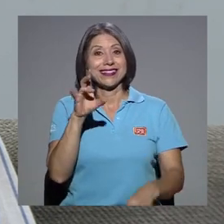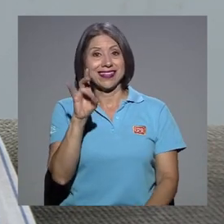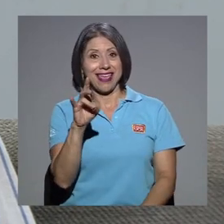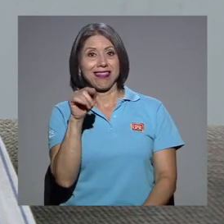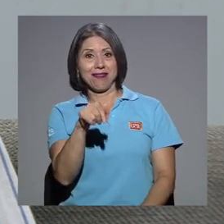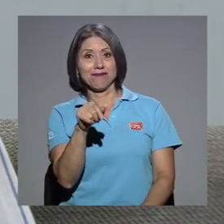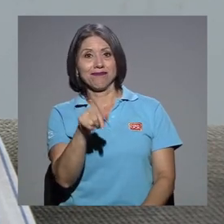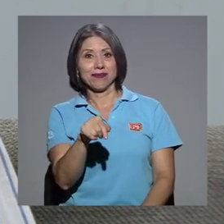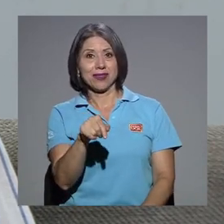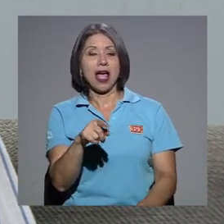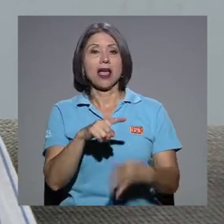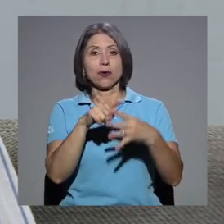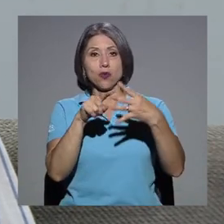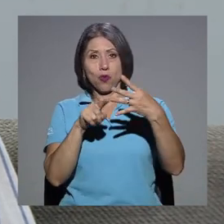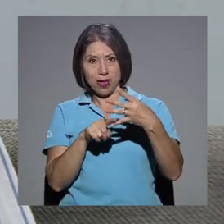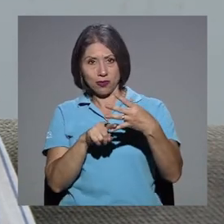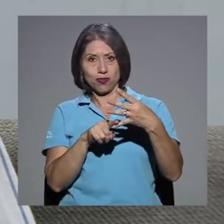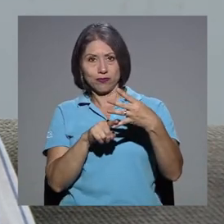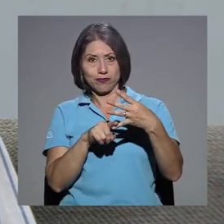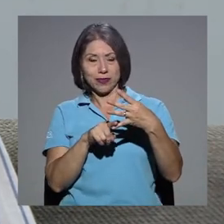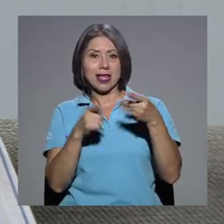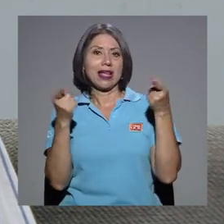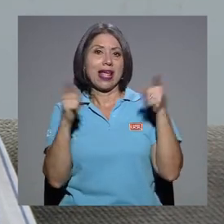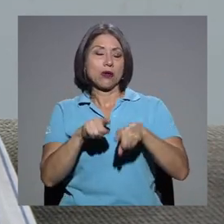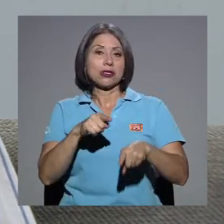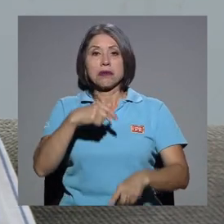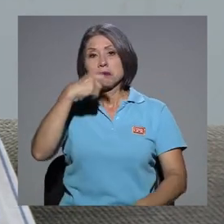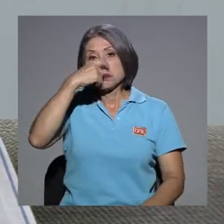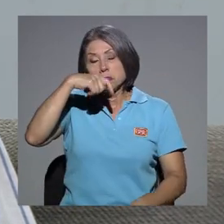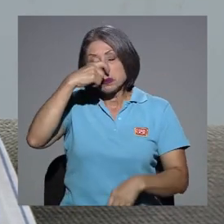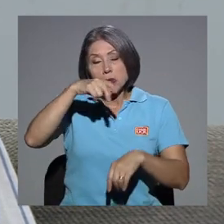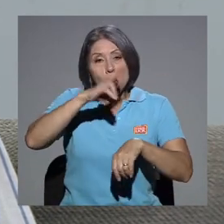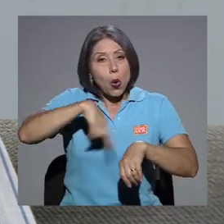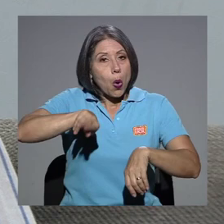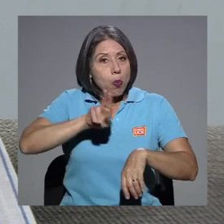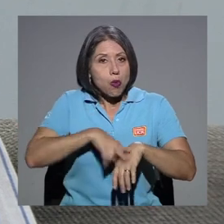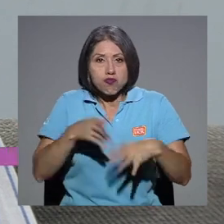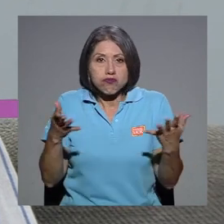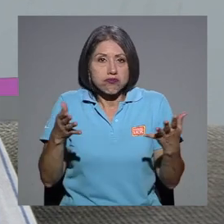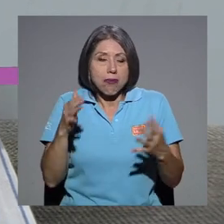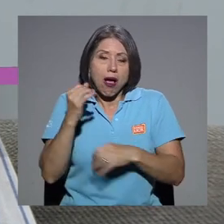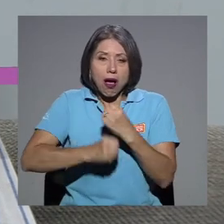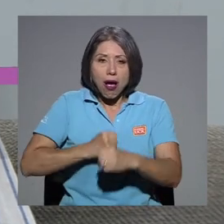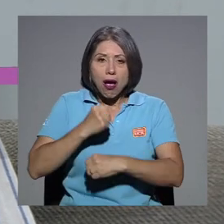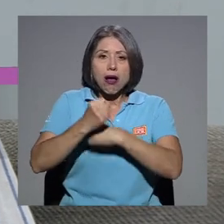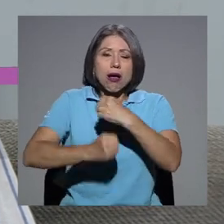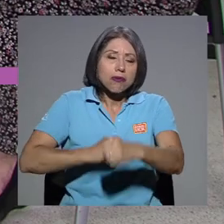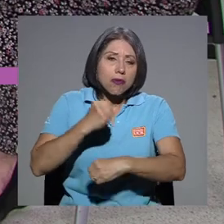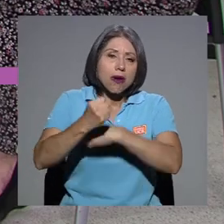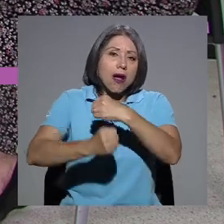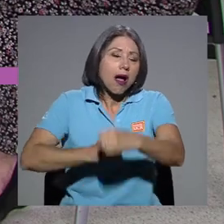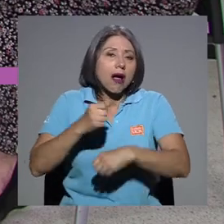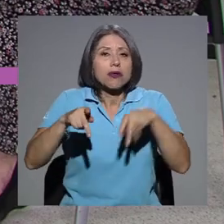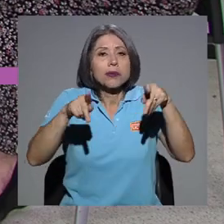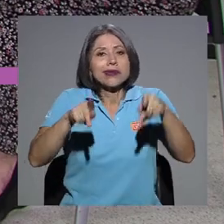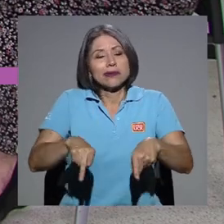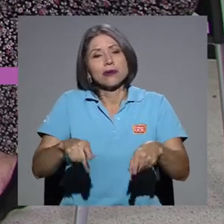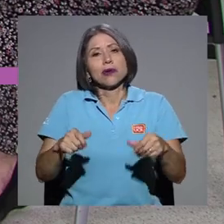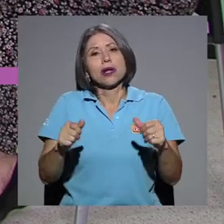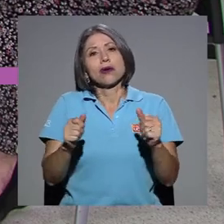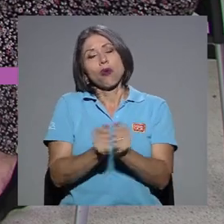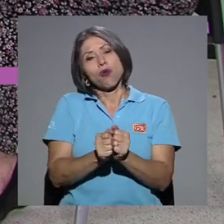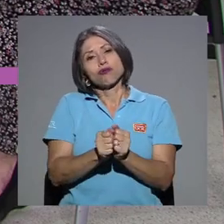tenemos cuatro que causan un resfriado común de todos los años, que la persona tiene